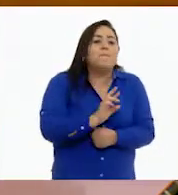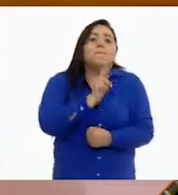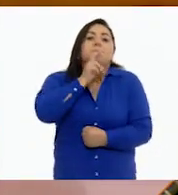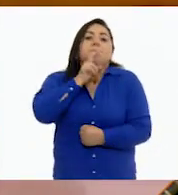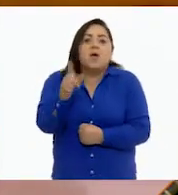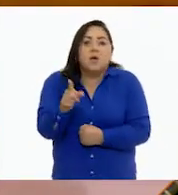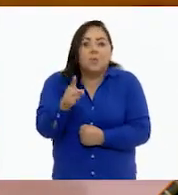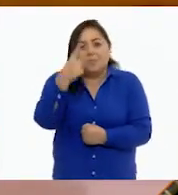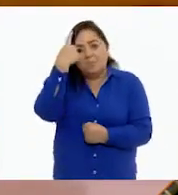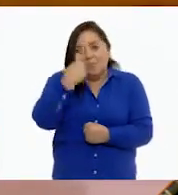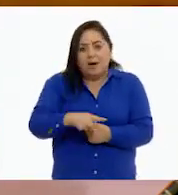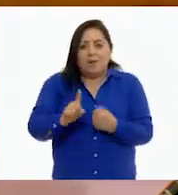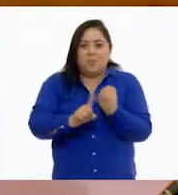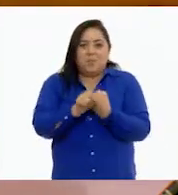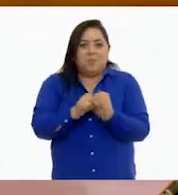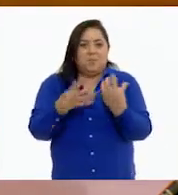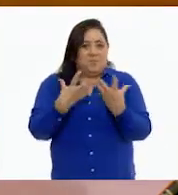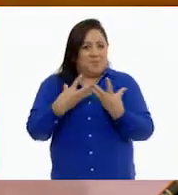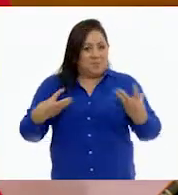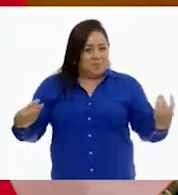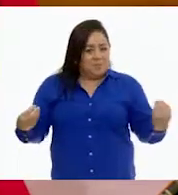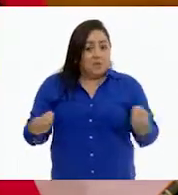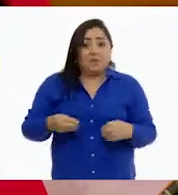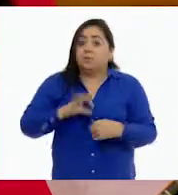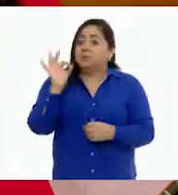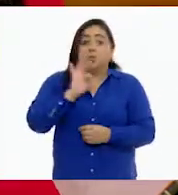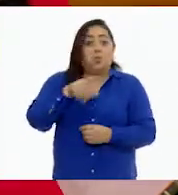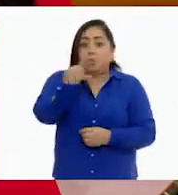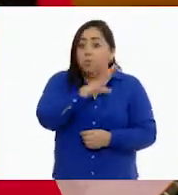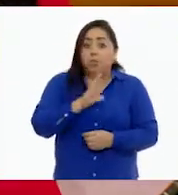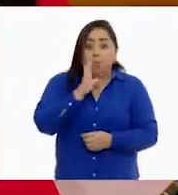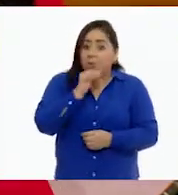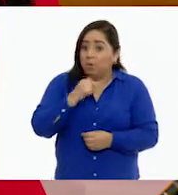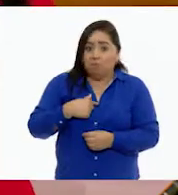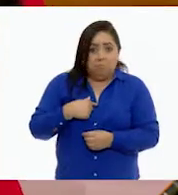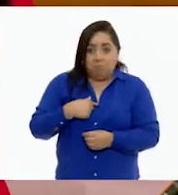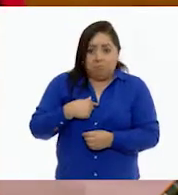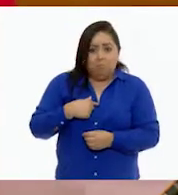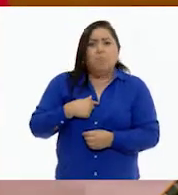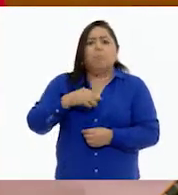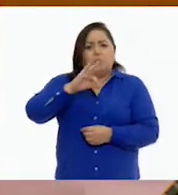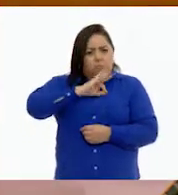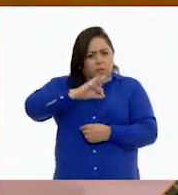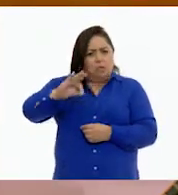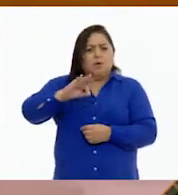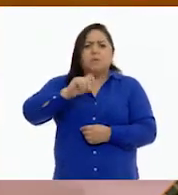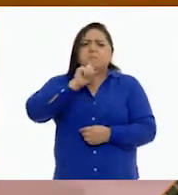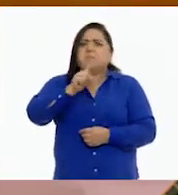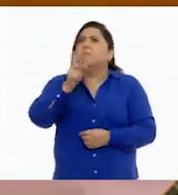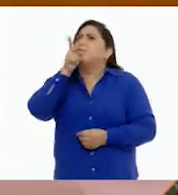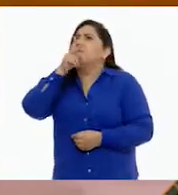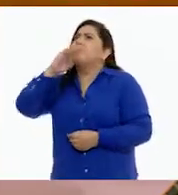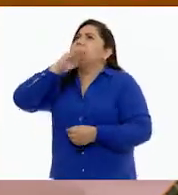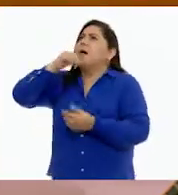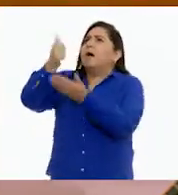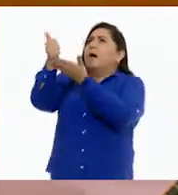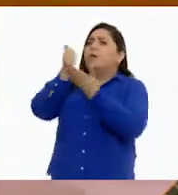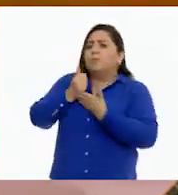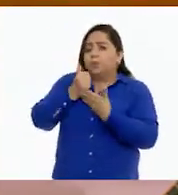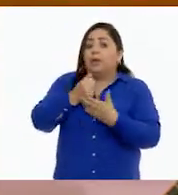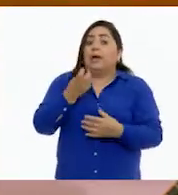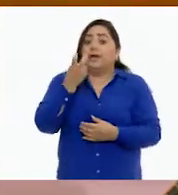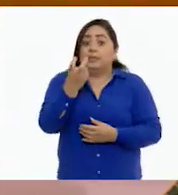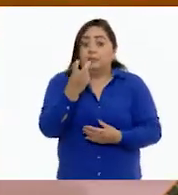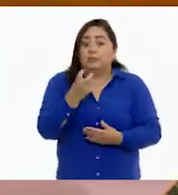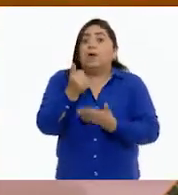opción para resolver nuestro problema. Si no podemos hacerlo nosotros, podemos apoyarnos de nuestros padres y esto